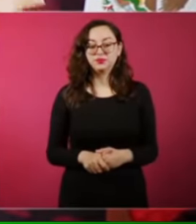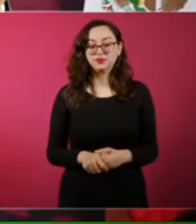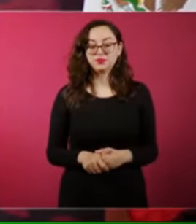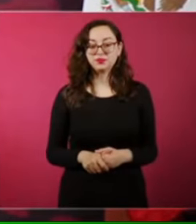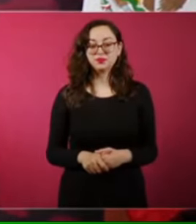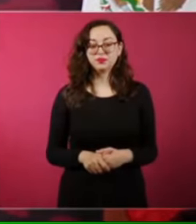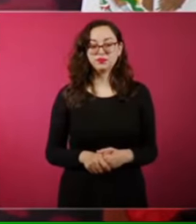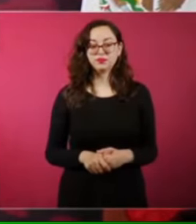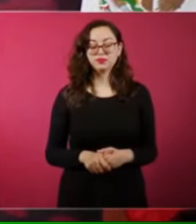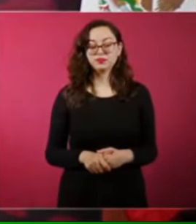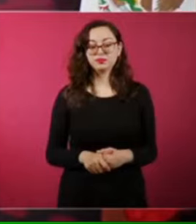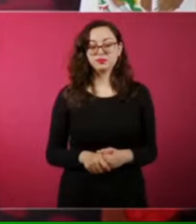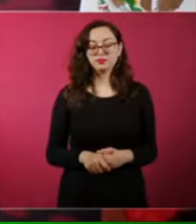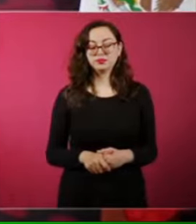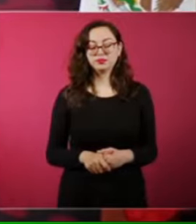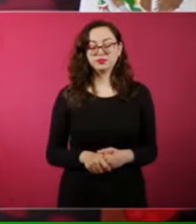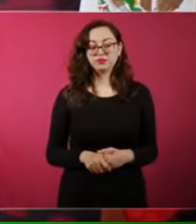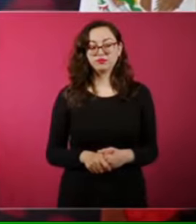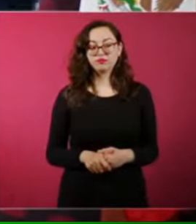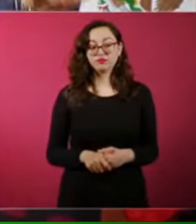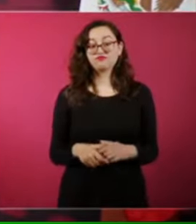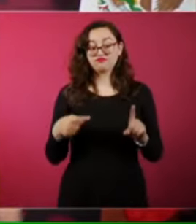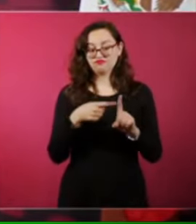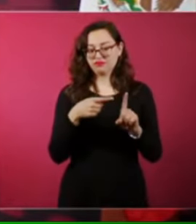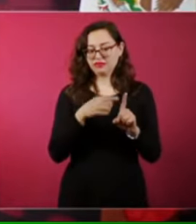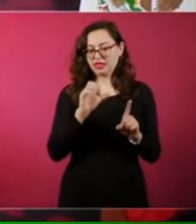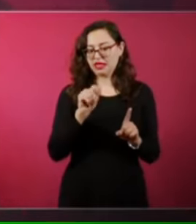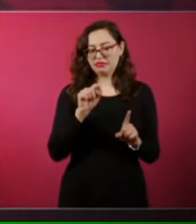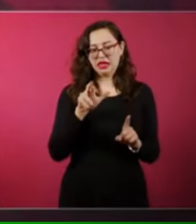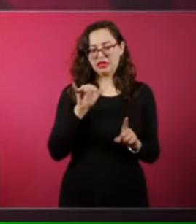Un idealista, Catarín.